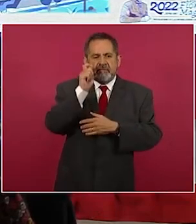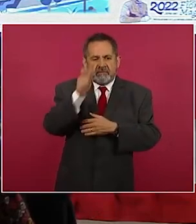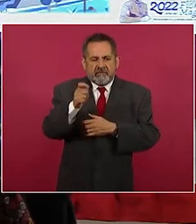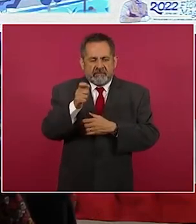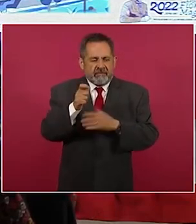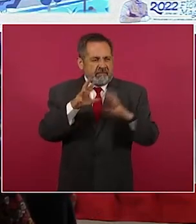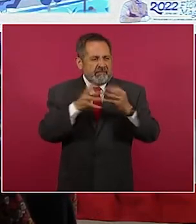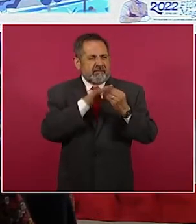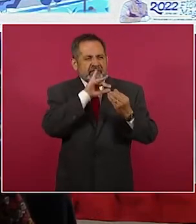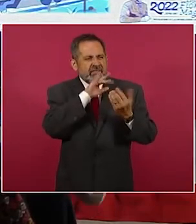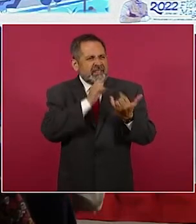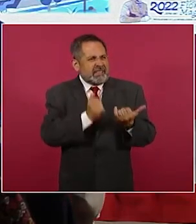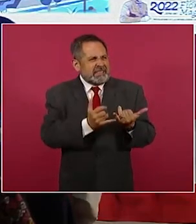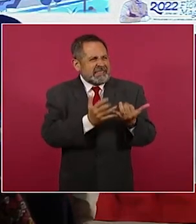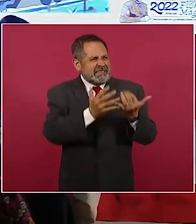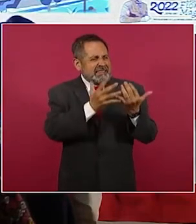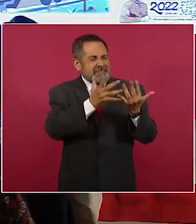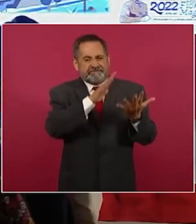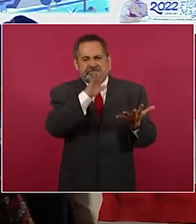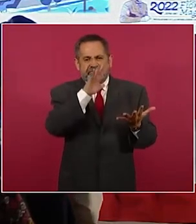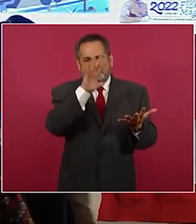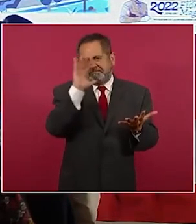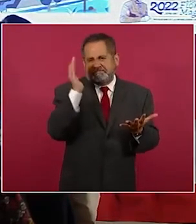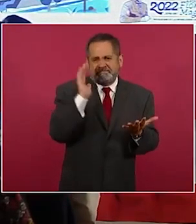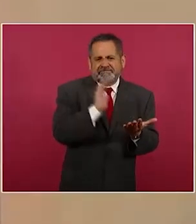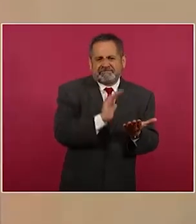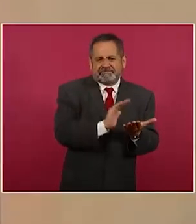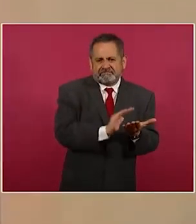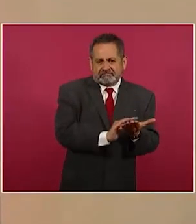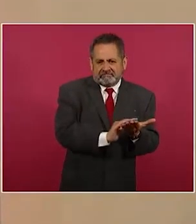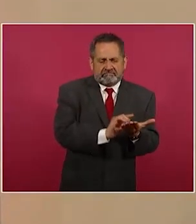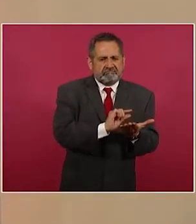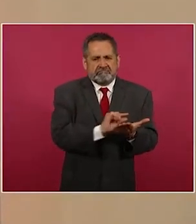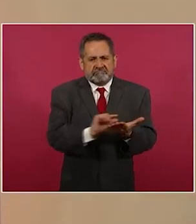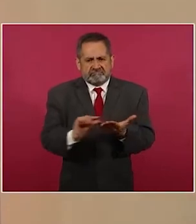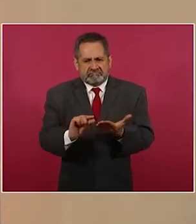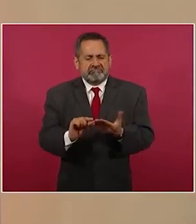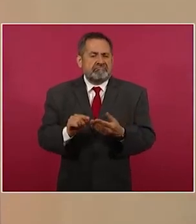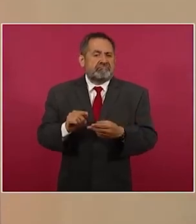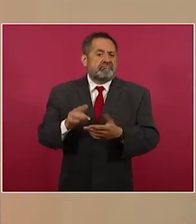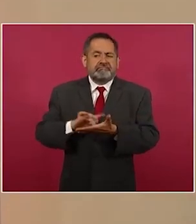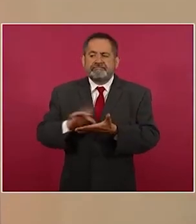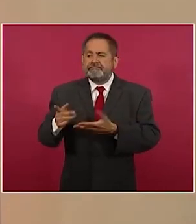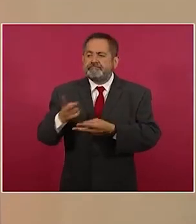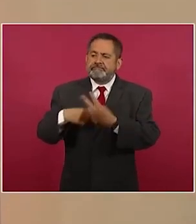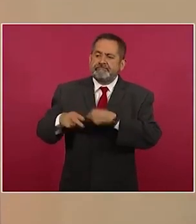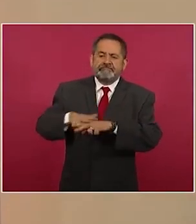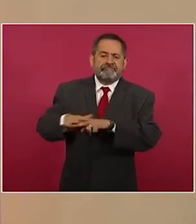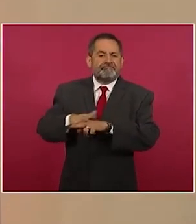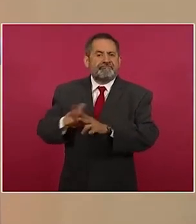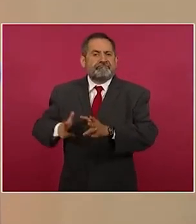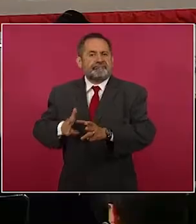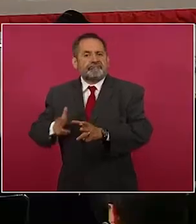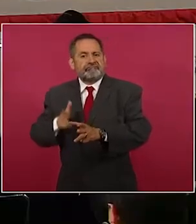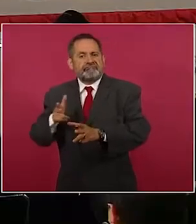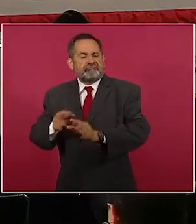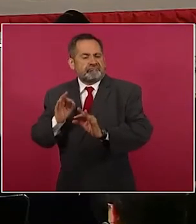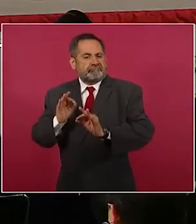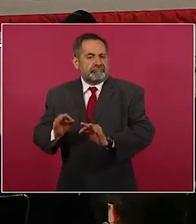mil toneladas de bióxido de carbono, en ese valor se estima el que se pueda estar haciendo una aportación. Gracias.